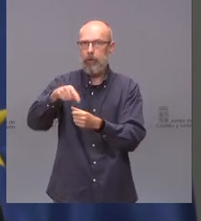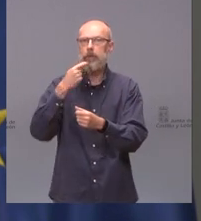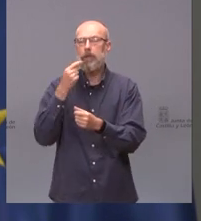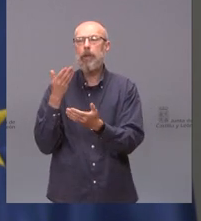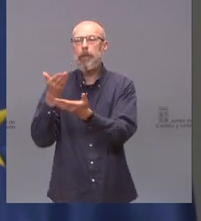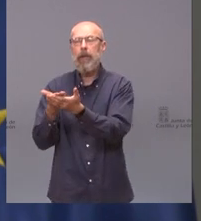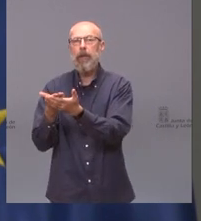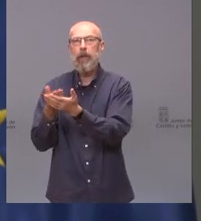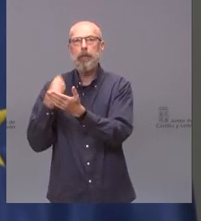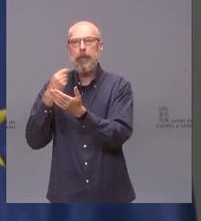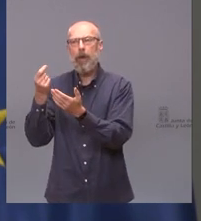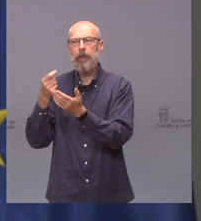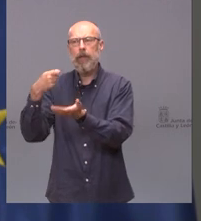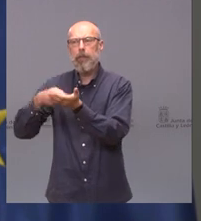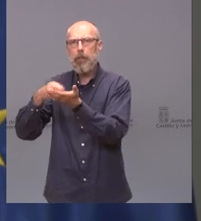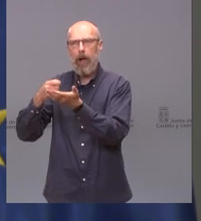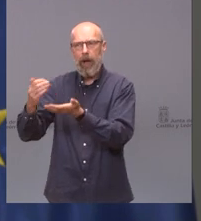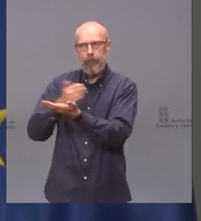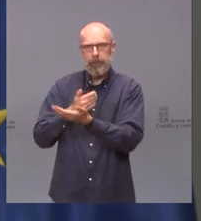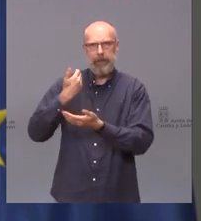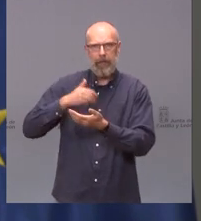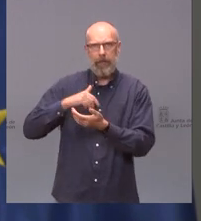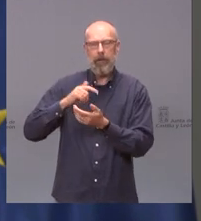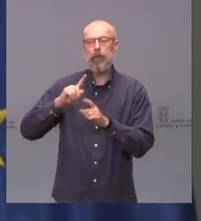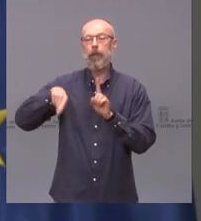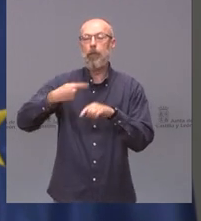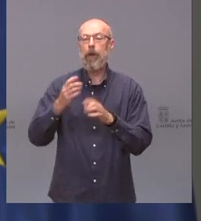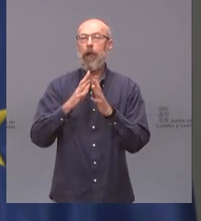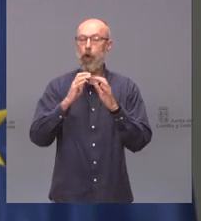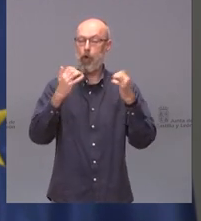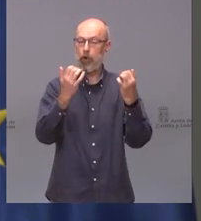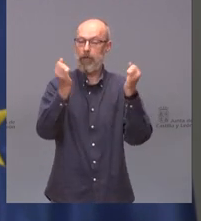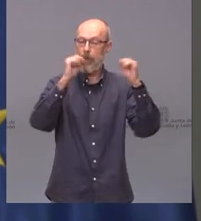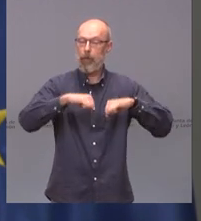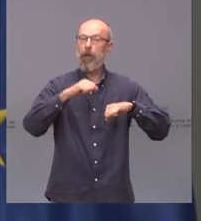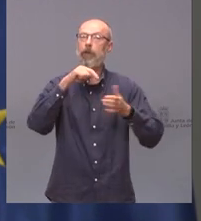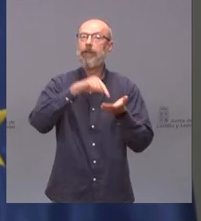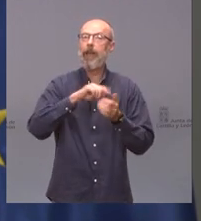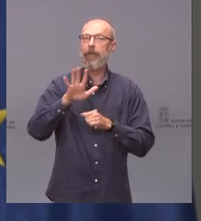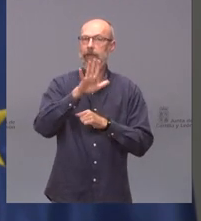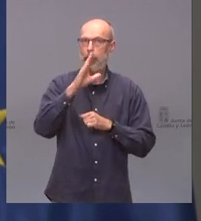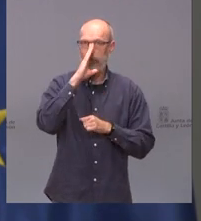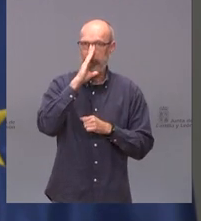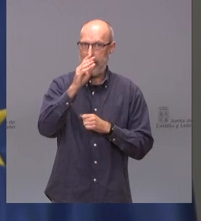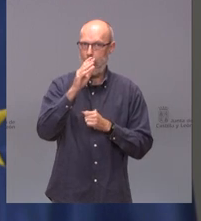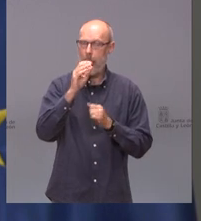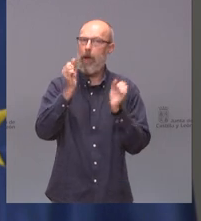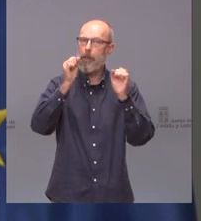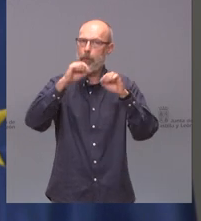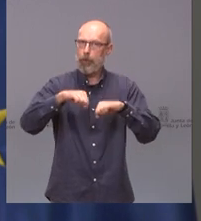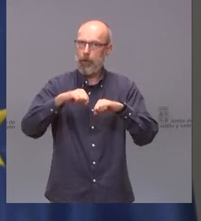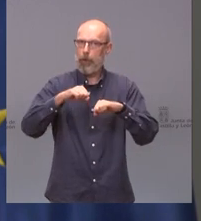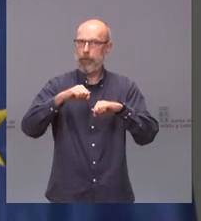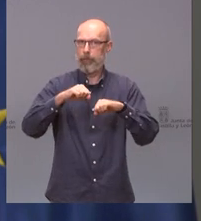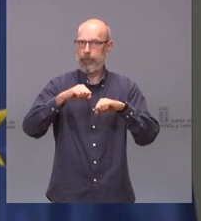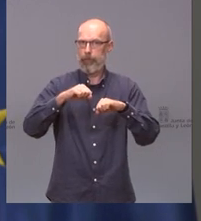liquidación. Las Cortes aprobaron el 5 de febrero una proposición dirigida al Gobierno de España, presidido